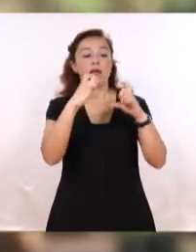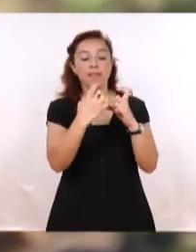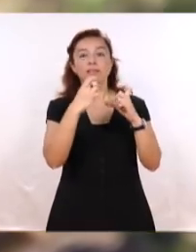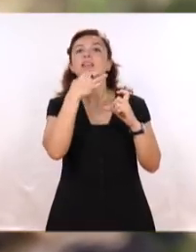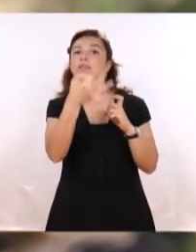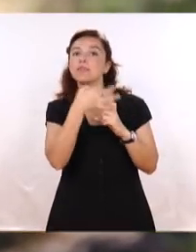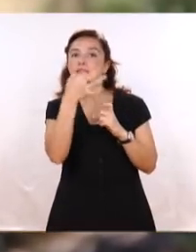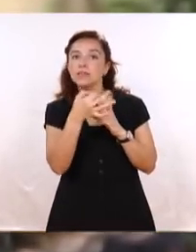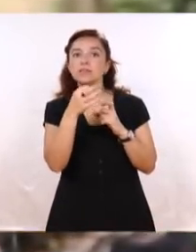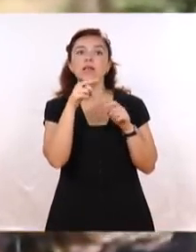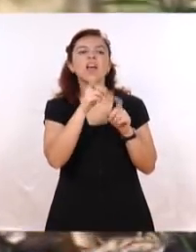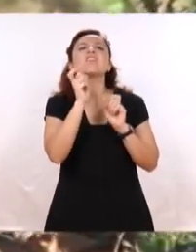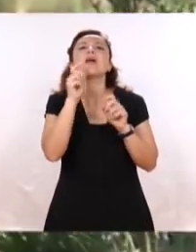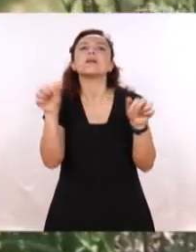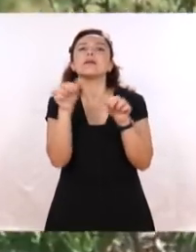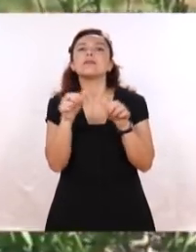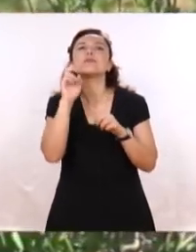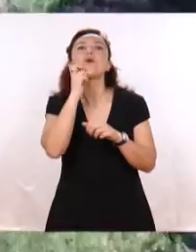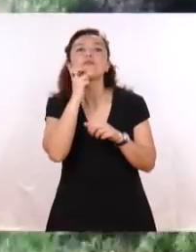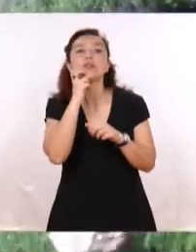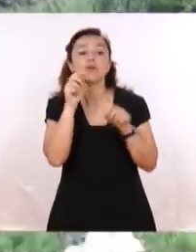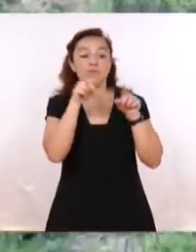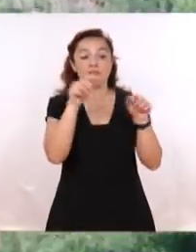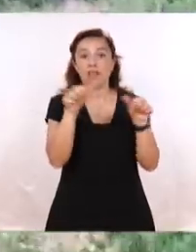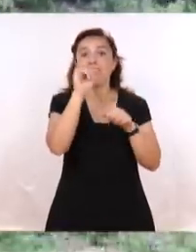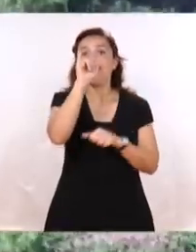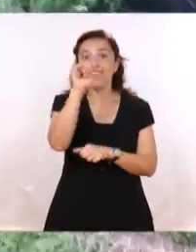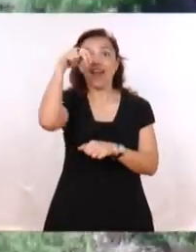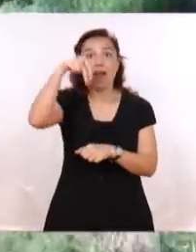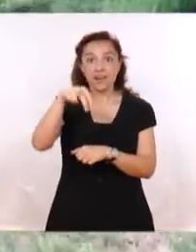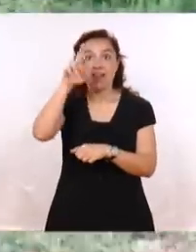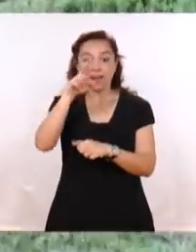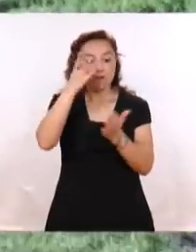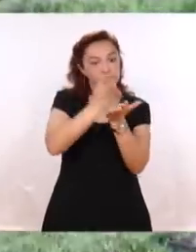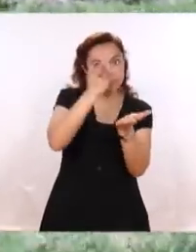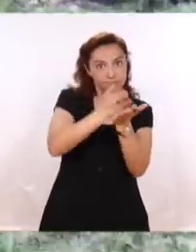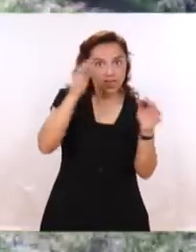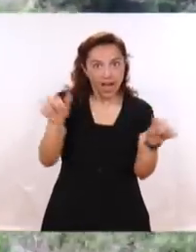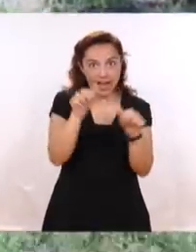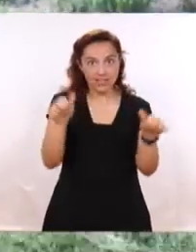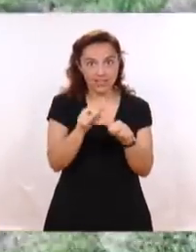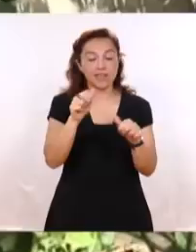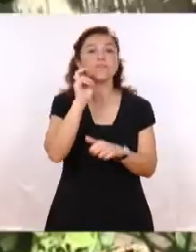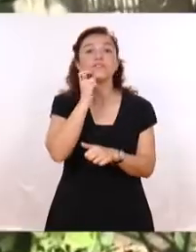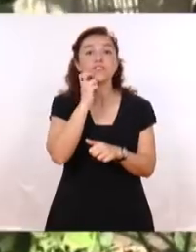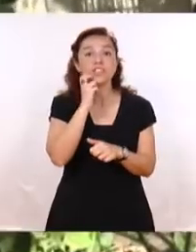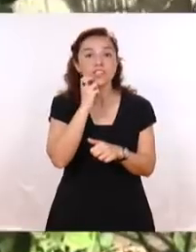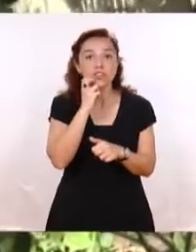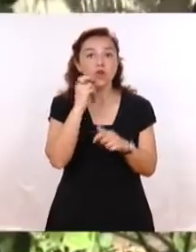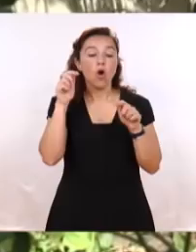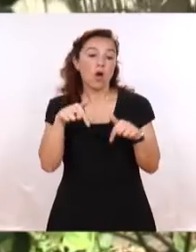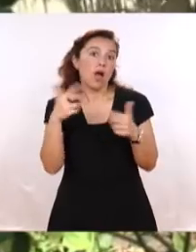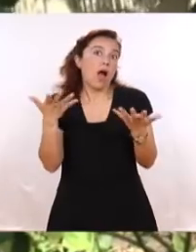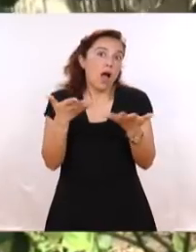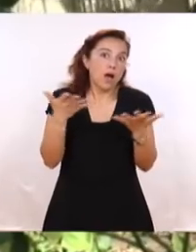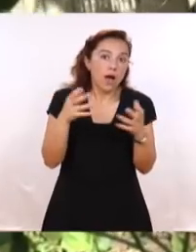contraetiqueta que fue elaborada específicamente para IAR Un poco como corredario de toda esta situación De tanto tiempo